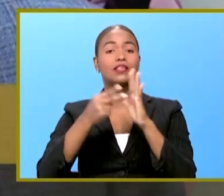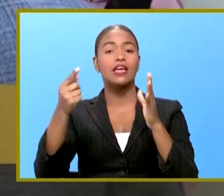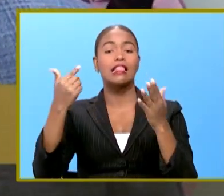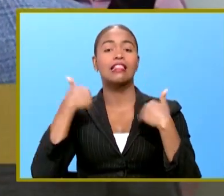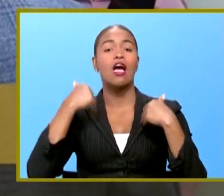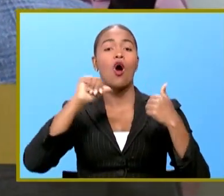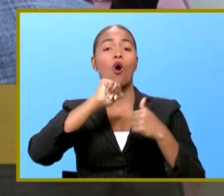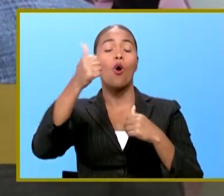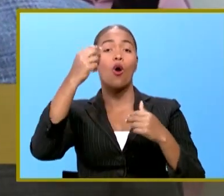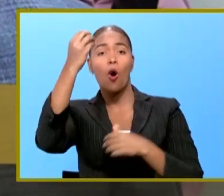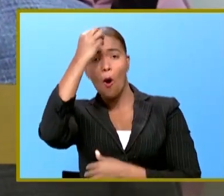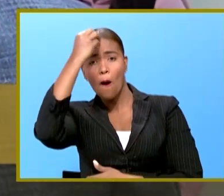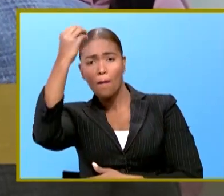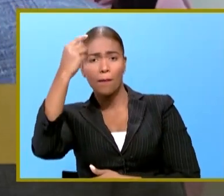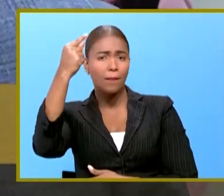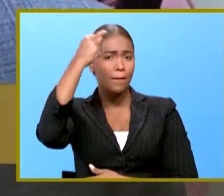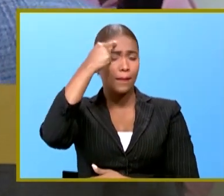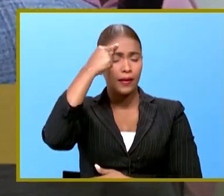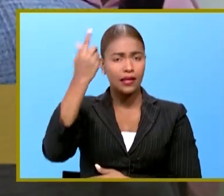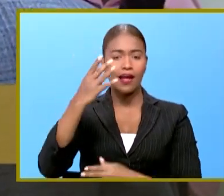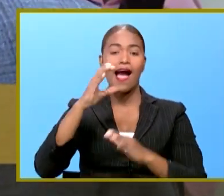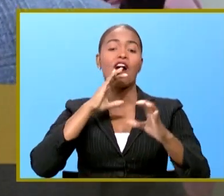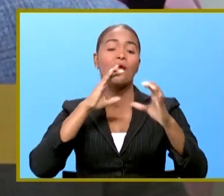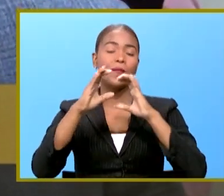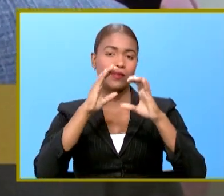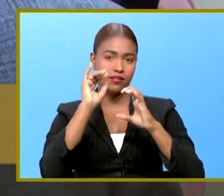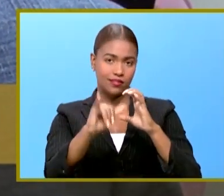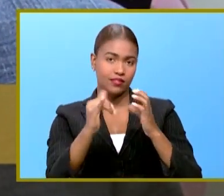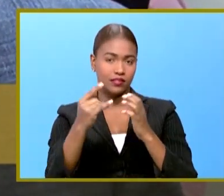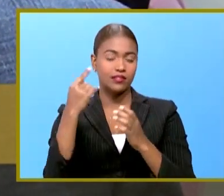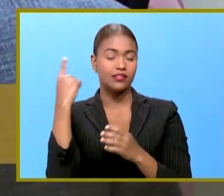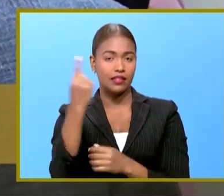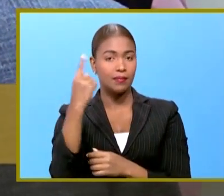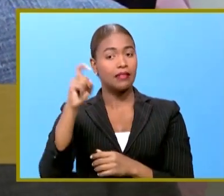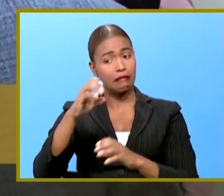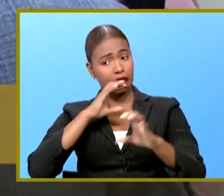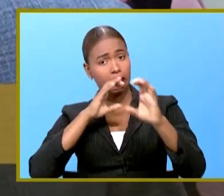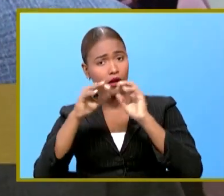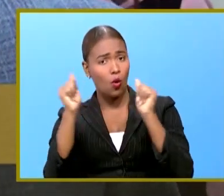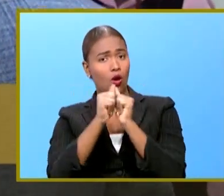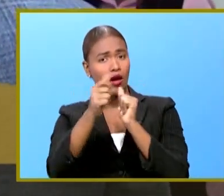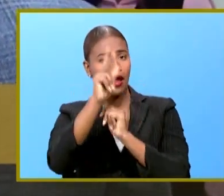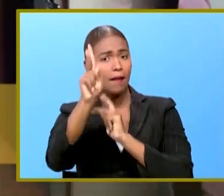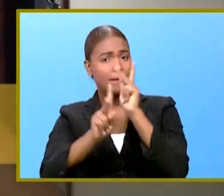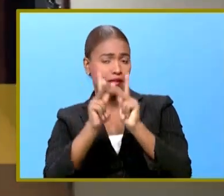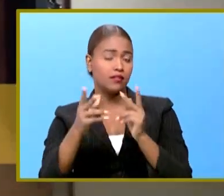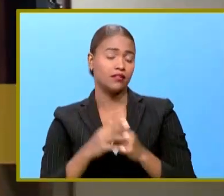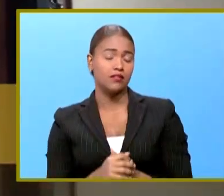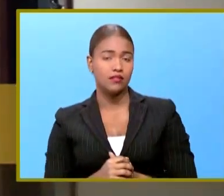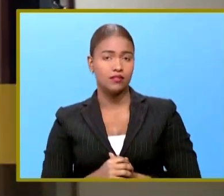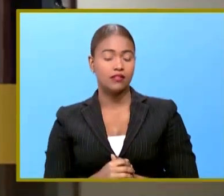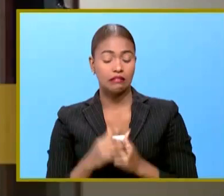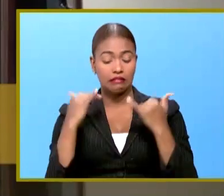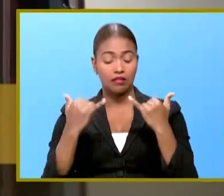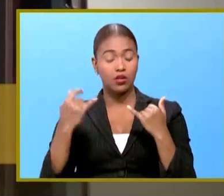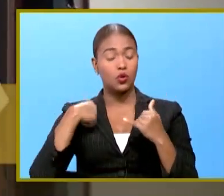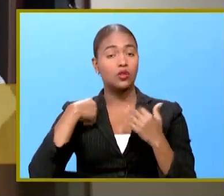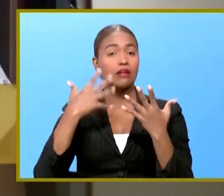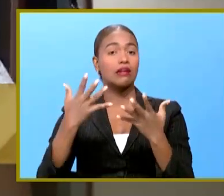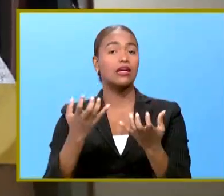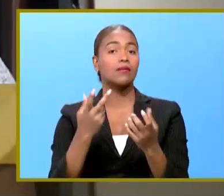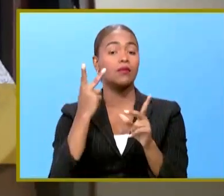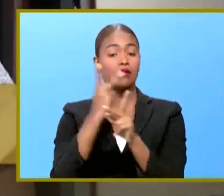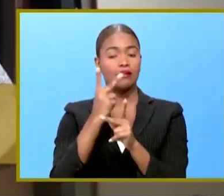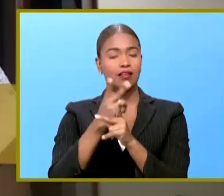conceptualización de lo que es la comunicación hay que estar siempre comunicado con el pueblo con la prensa en este momento podemos observar que